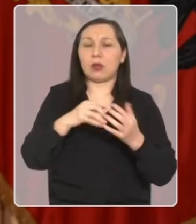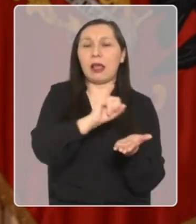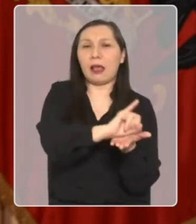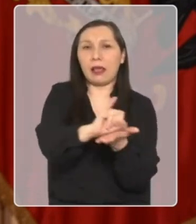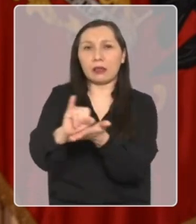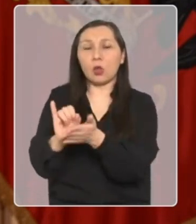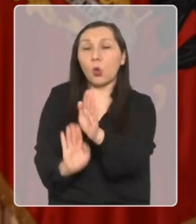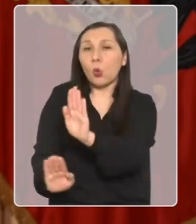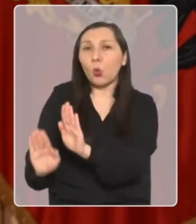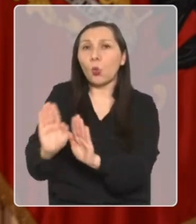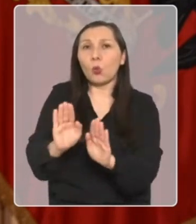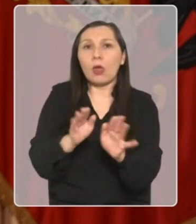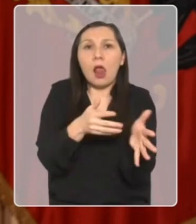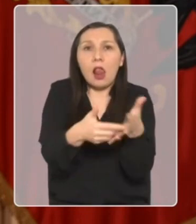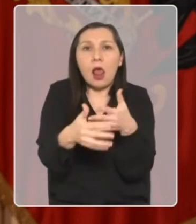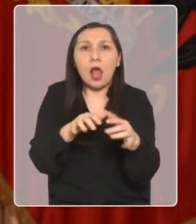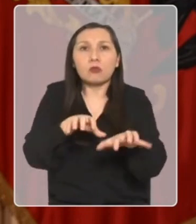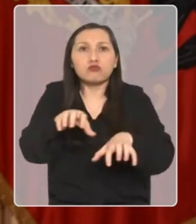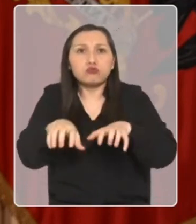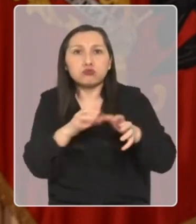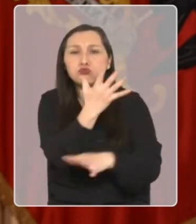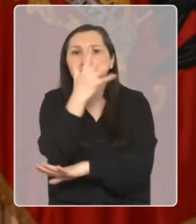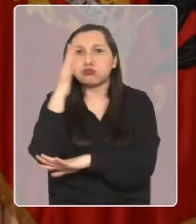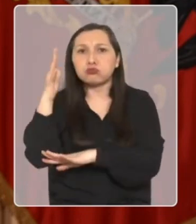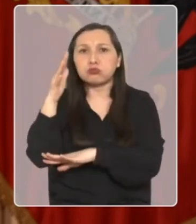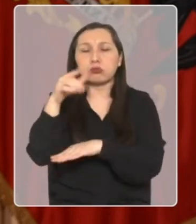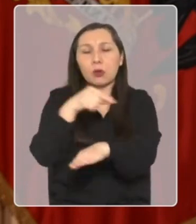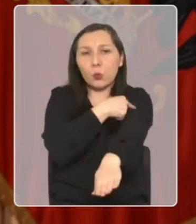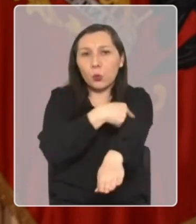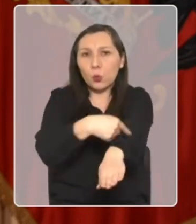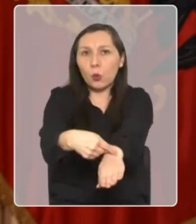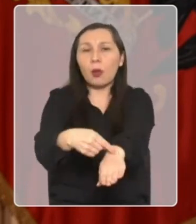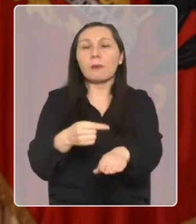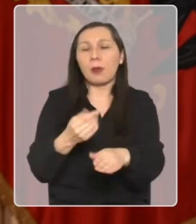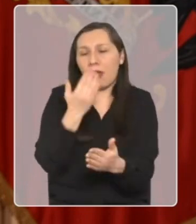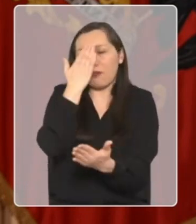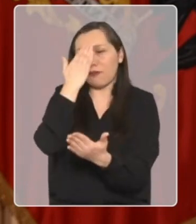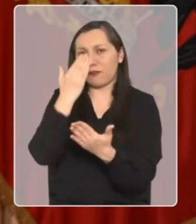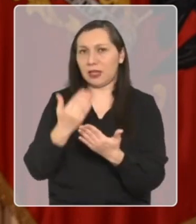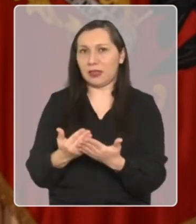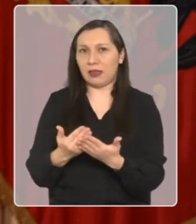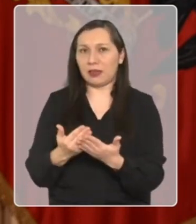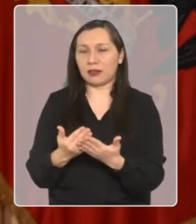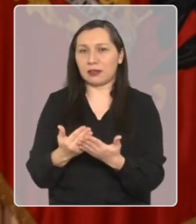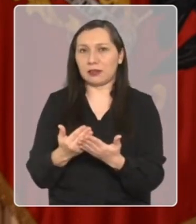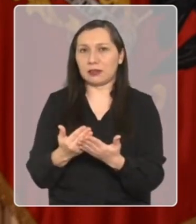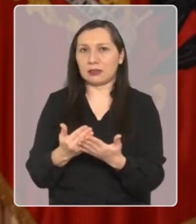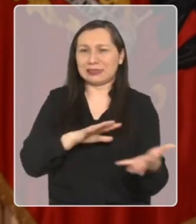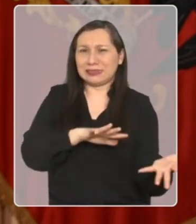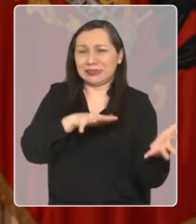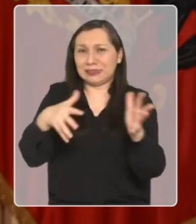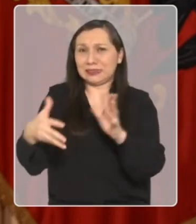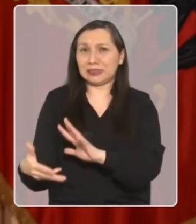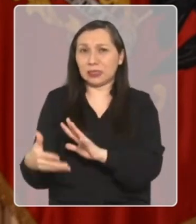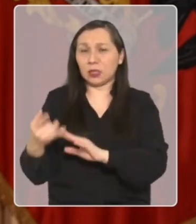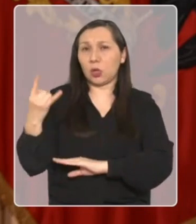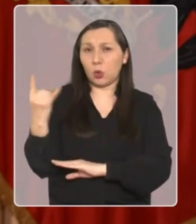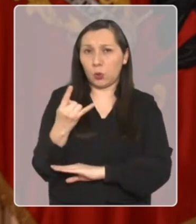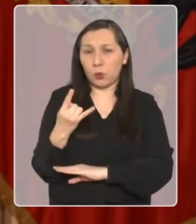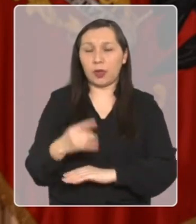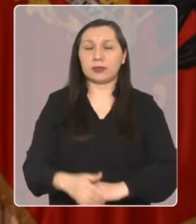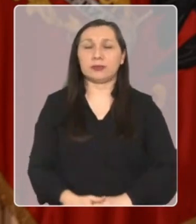instituciones para proteger la biodiversidad de nuestro territorio y para enfrentar las catástrofes y las